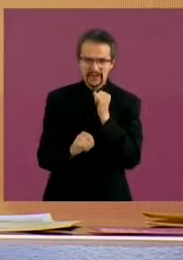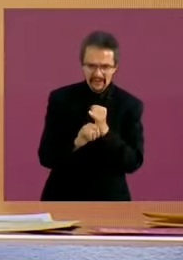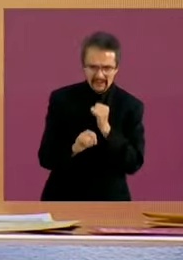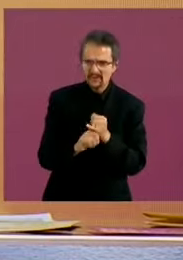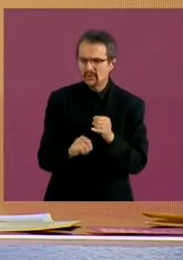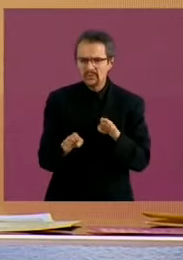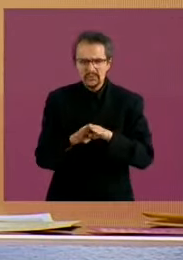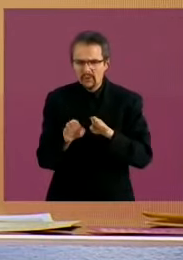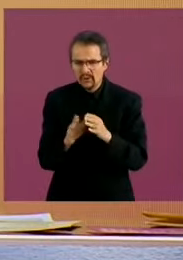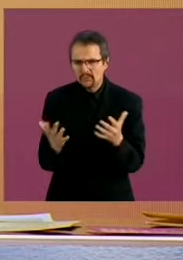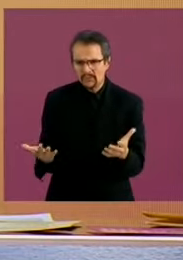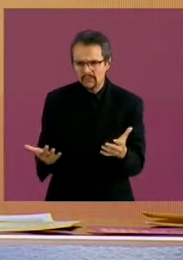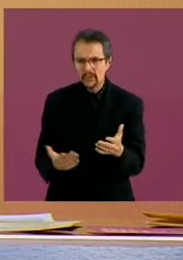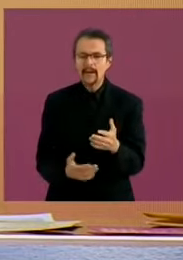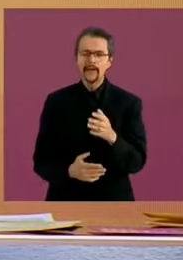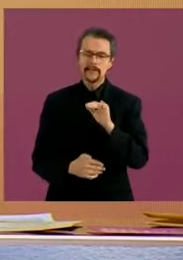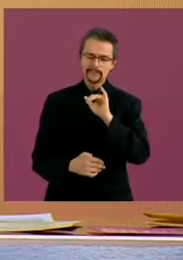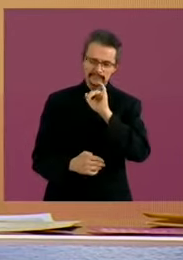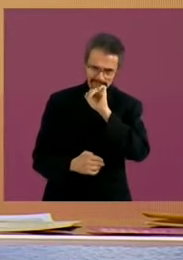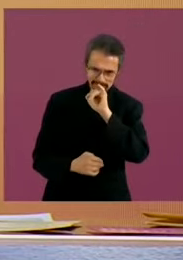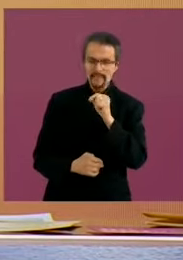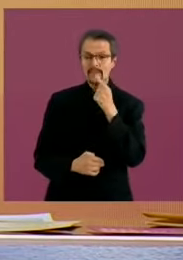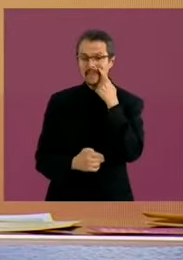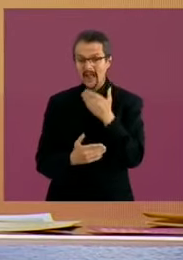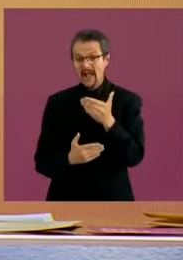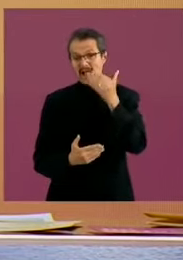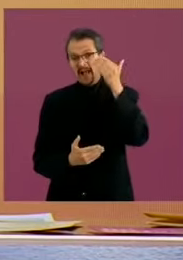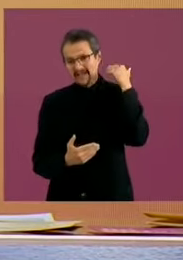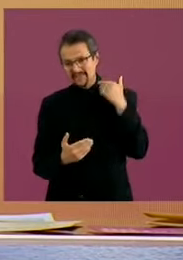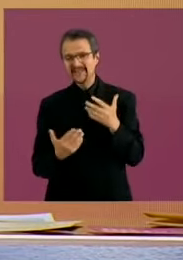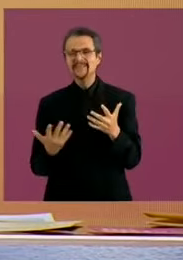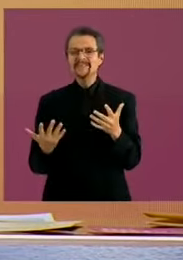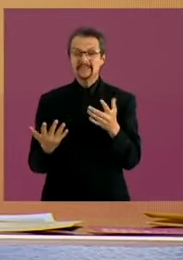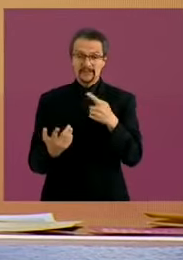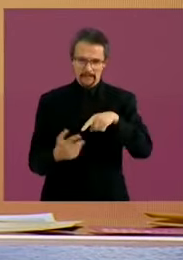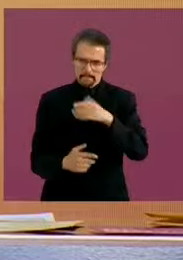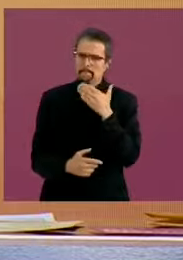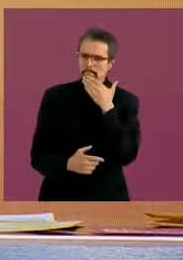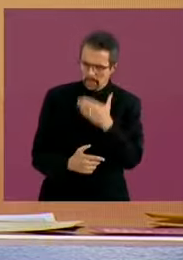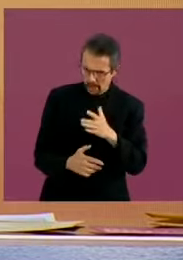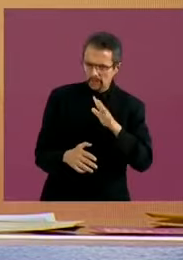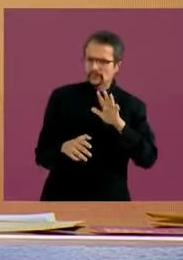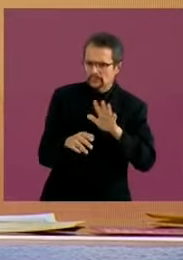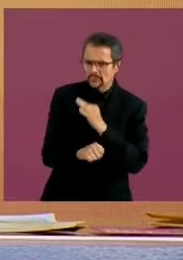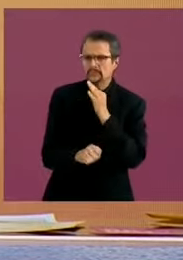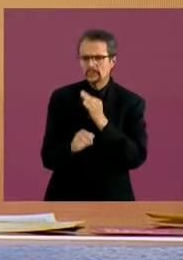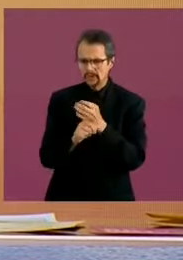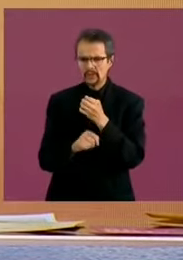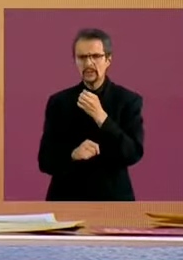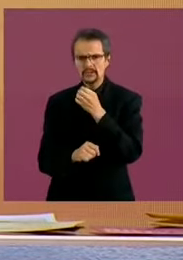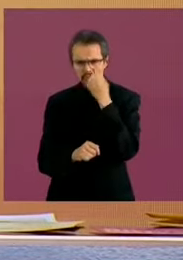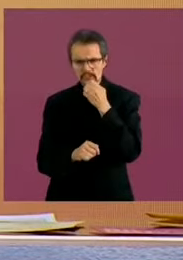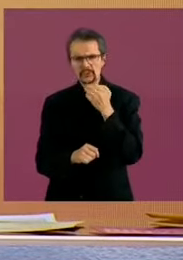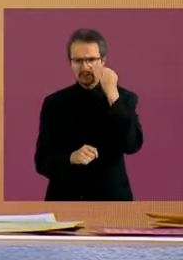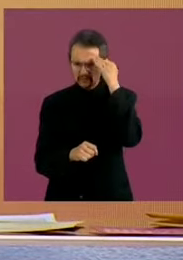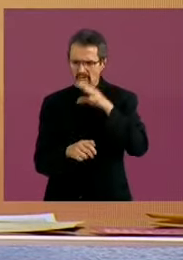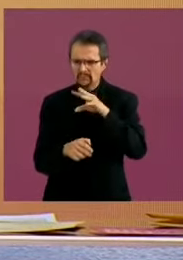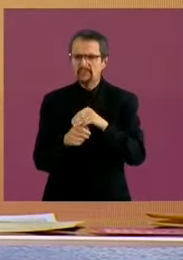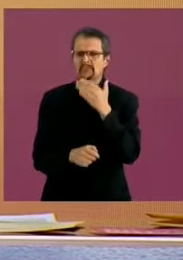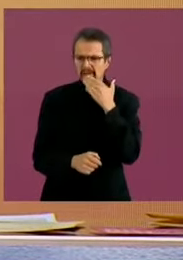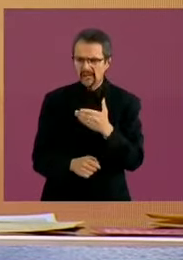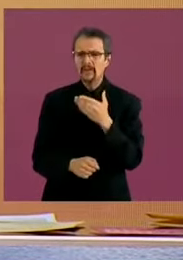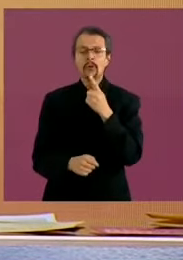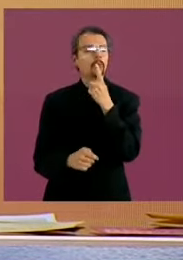funcionaban más o menos, que se podían haber mejorado, como eran las escuelas de tiempo completo. Es fundamental la alimentación.